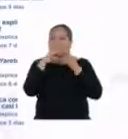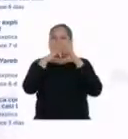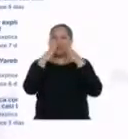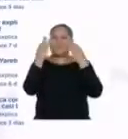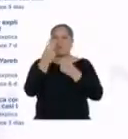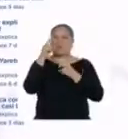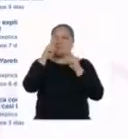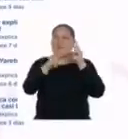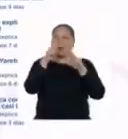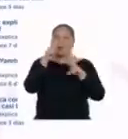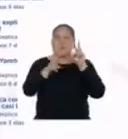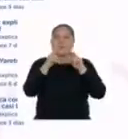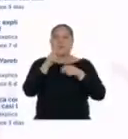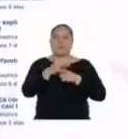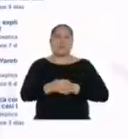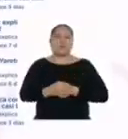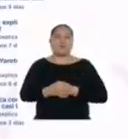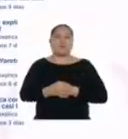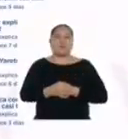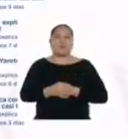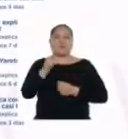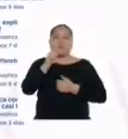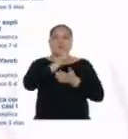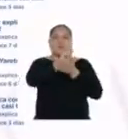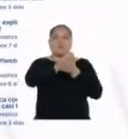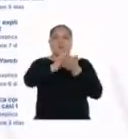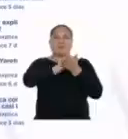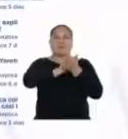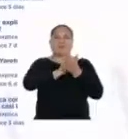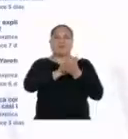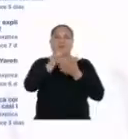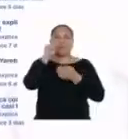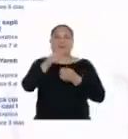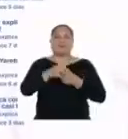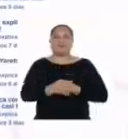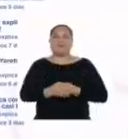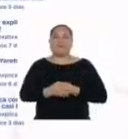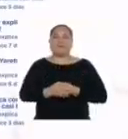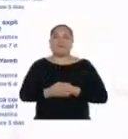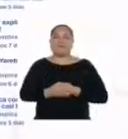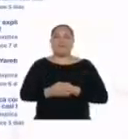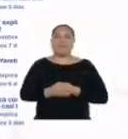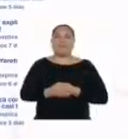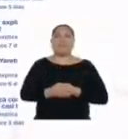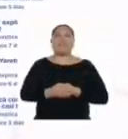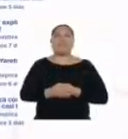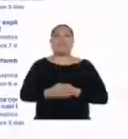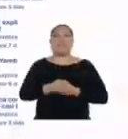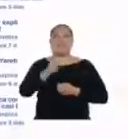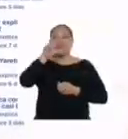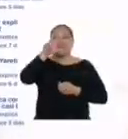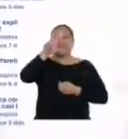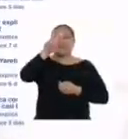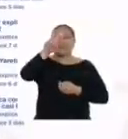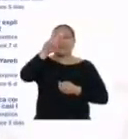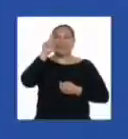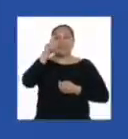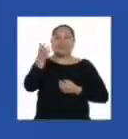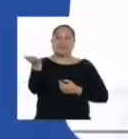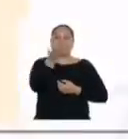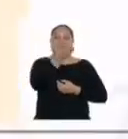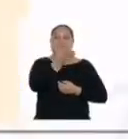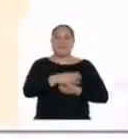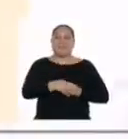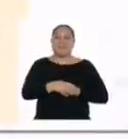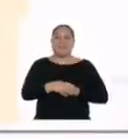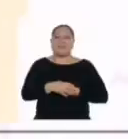Así que saquen lápiz y papel, que esto se va a poner bueno. ¿Preparados y preparadas? ¡Tres, dos, uno, va!